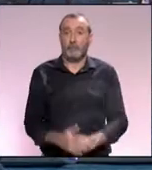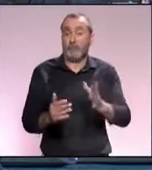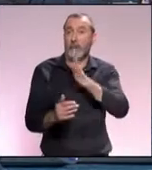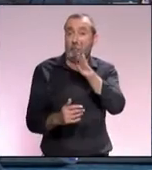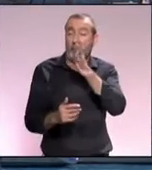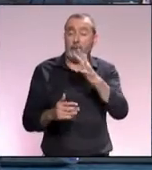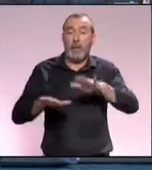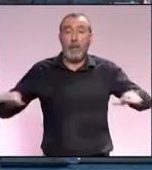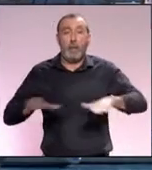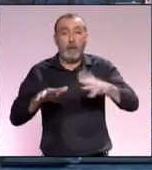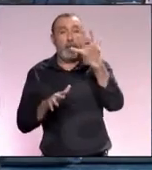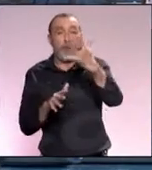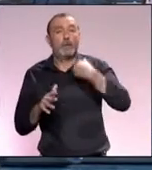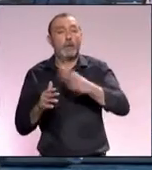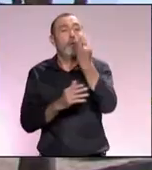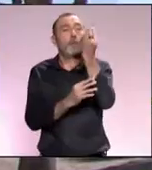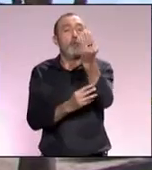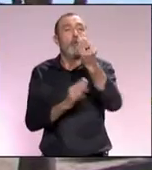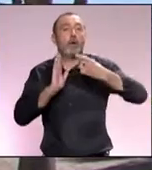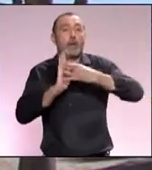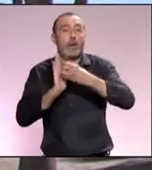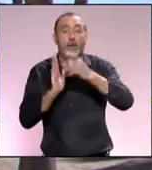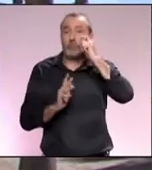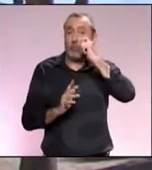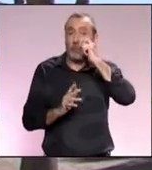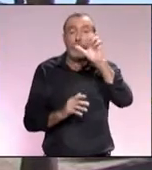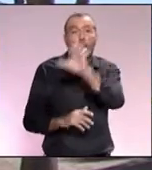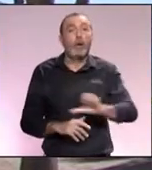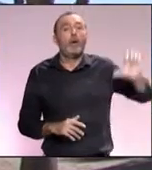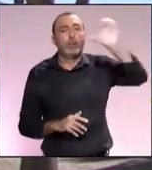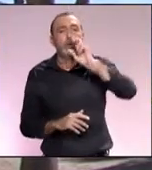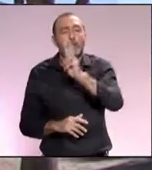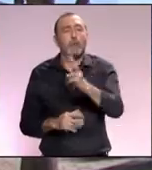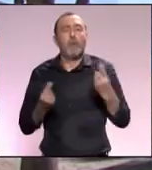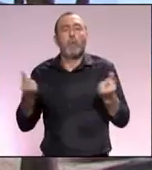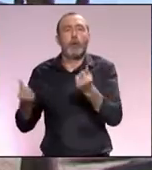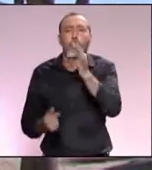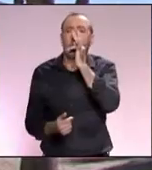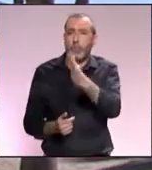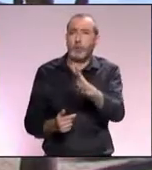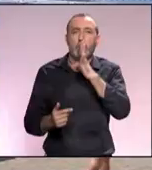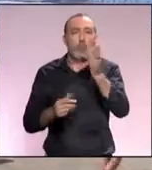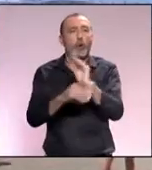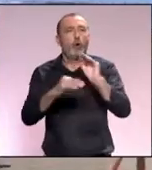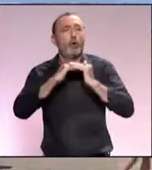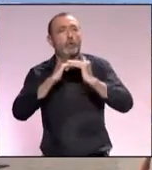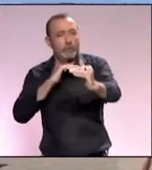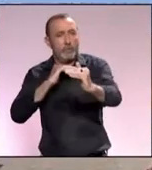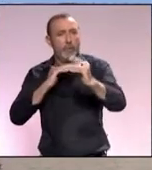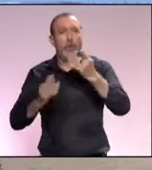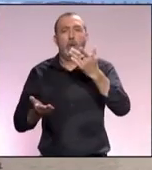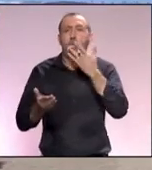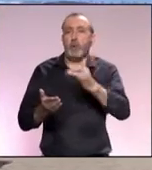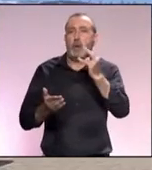Por todo ello y sus cinco playas que obtienen la CUP de calidad turística, la Comisión Europea ha valorado el compromiso de la ciudad con la sostenibilidad